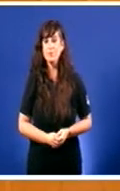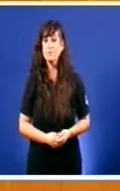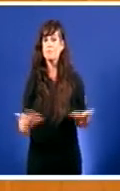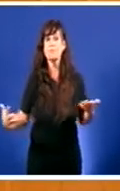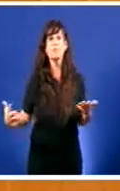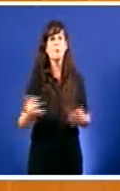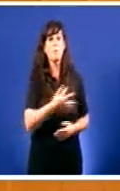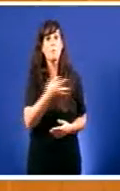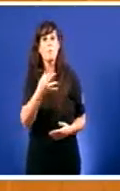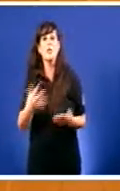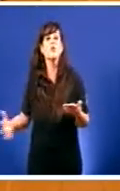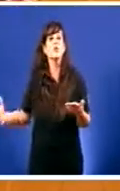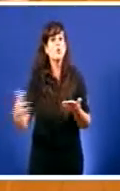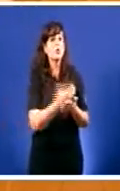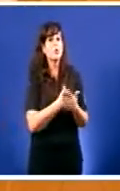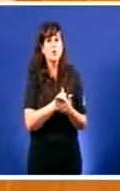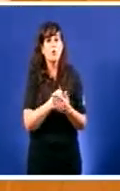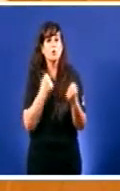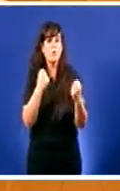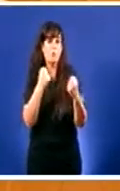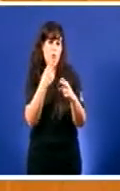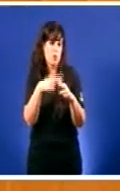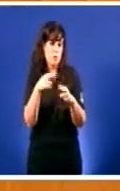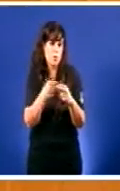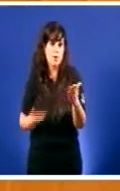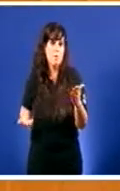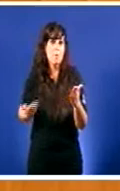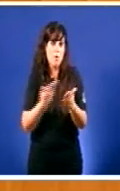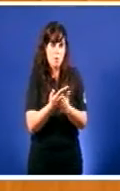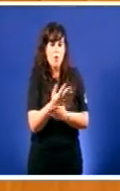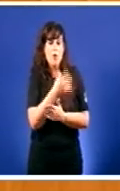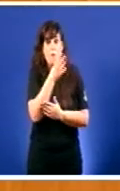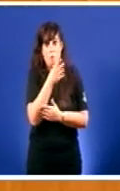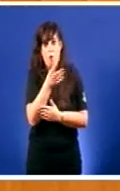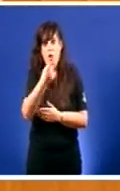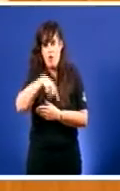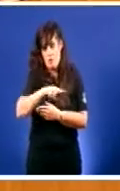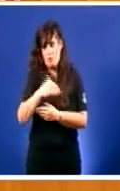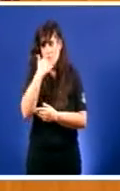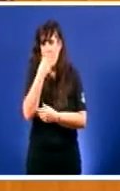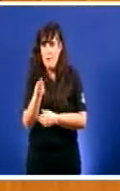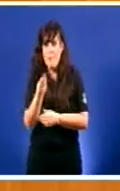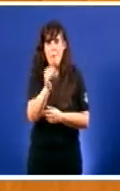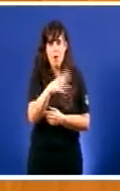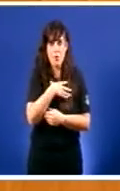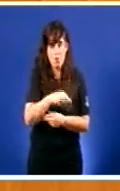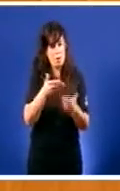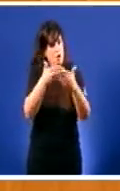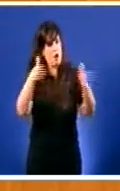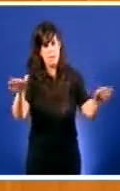aqueles que os forzas políticas Poidan proponer E que poidan aportar Aportar algo Nos